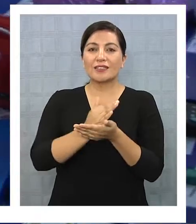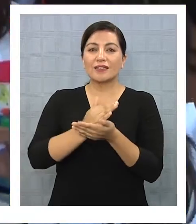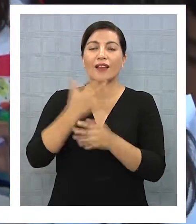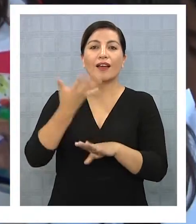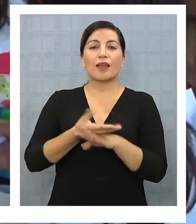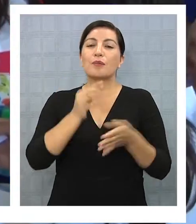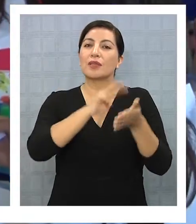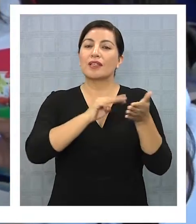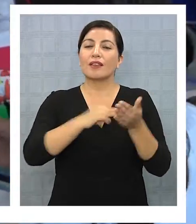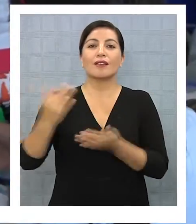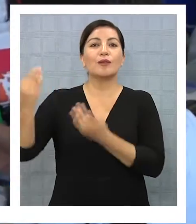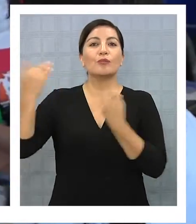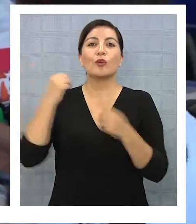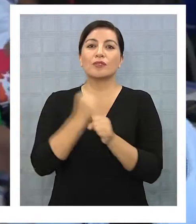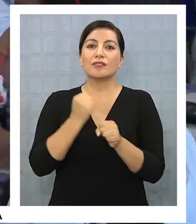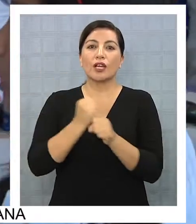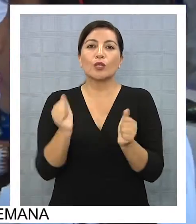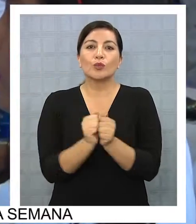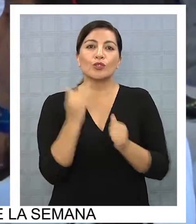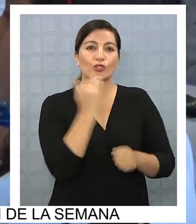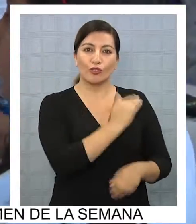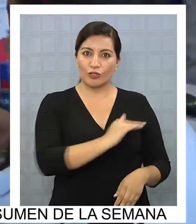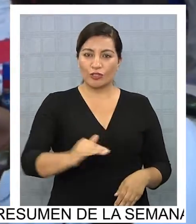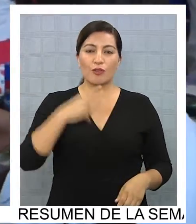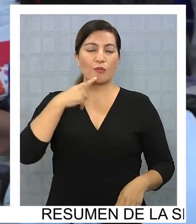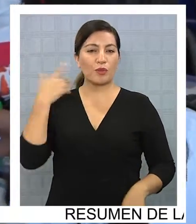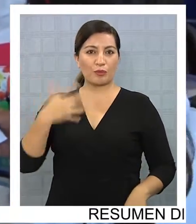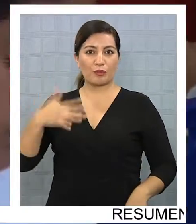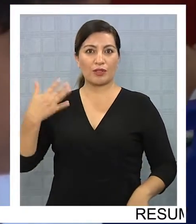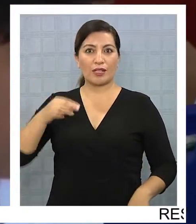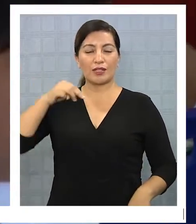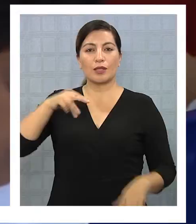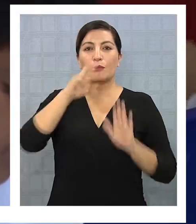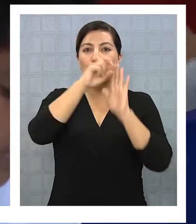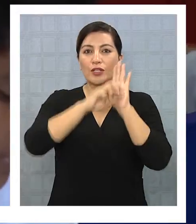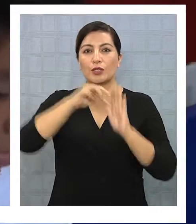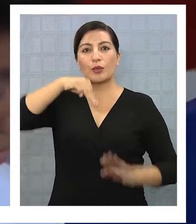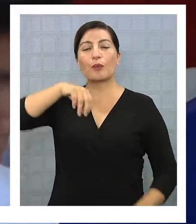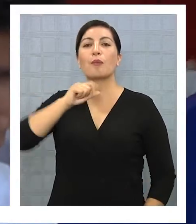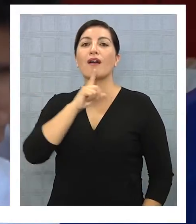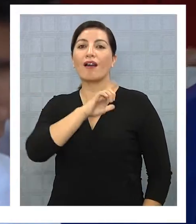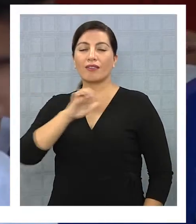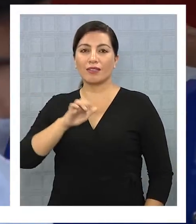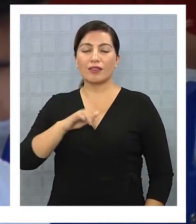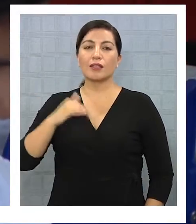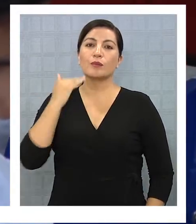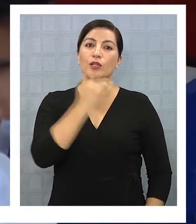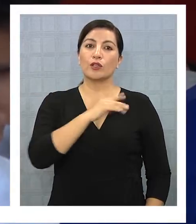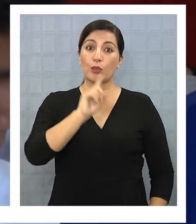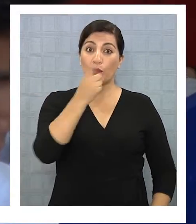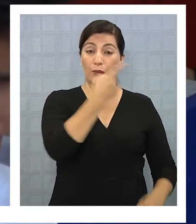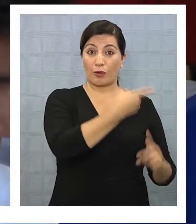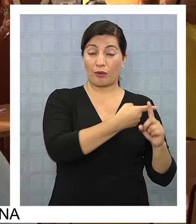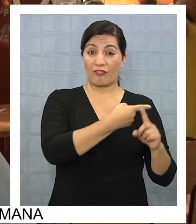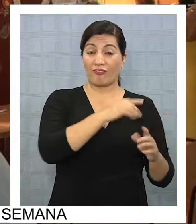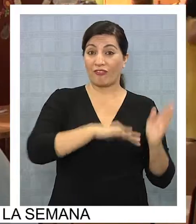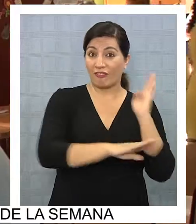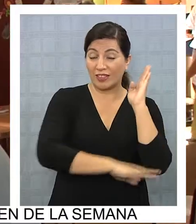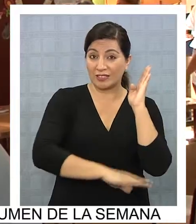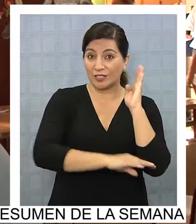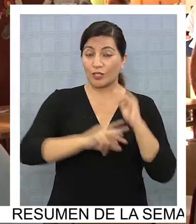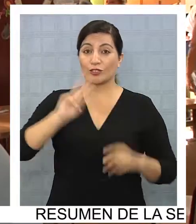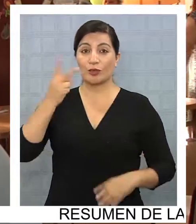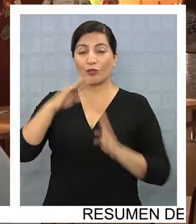material para trabajar con los niños que es muy importante. el proyecto MATE que es de una gran ayuda para los niños de primero y segundo básico